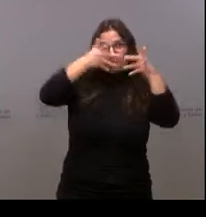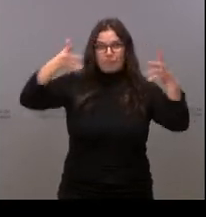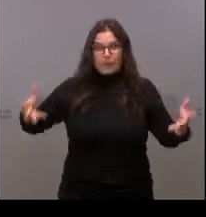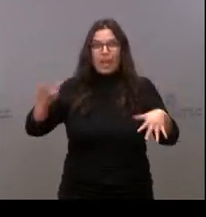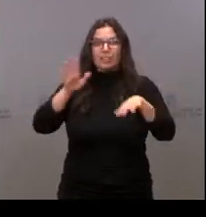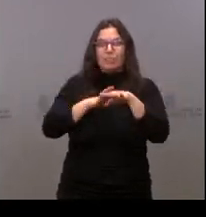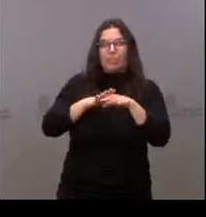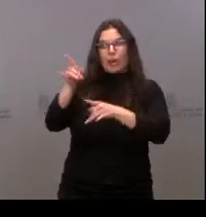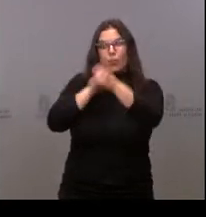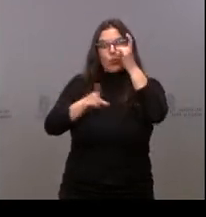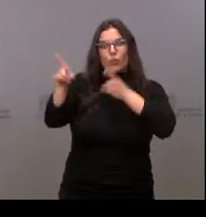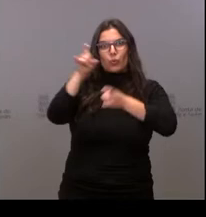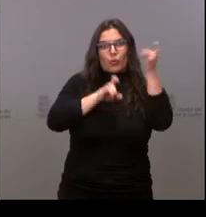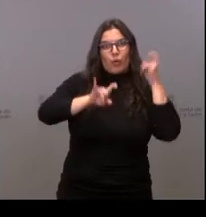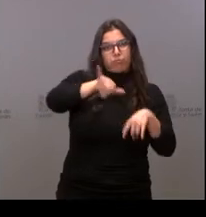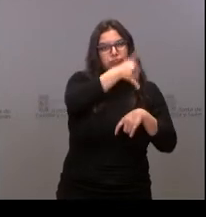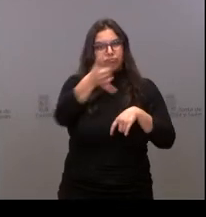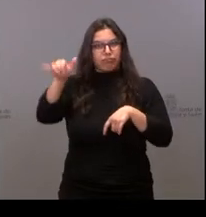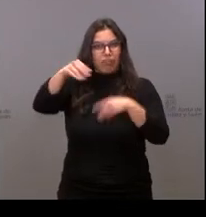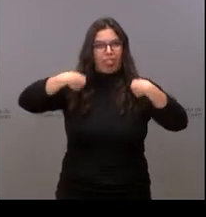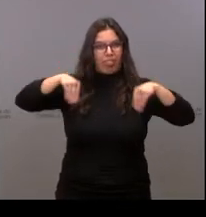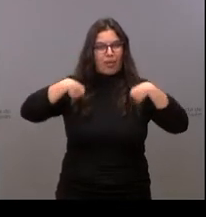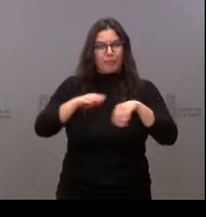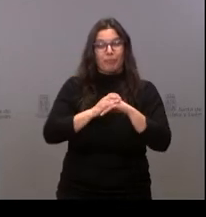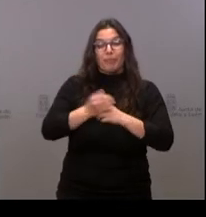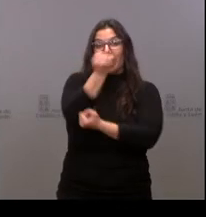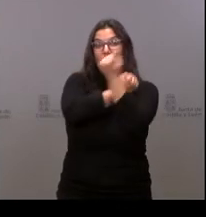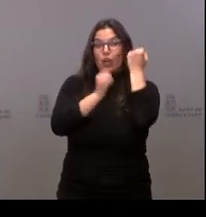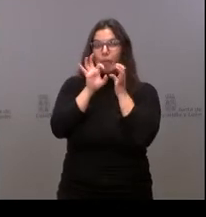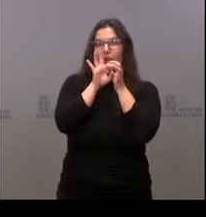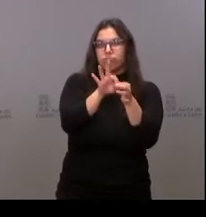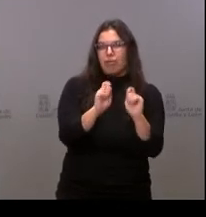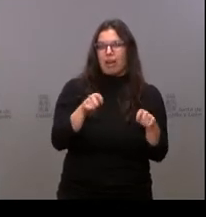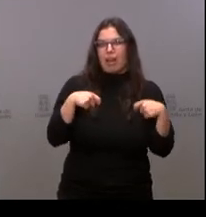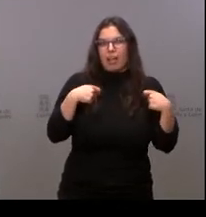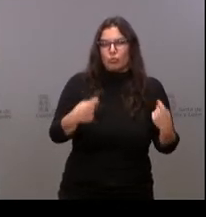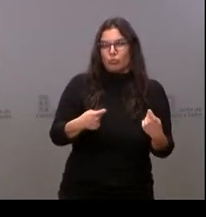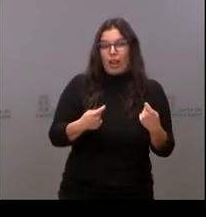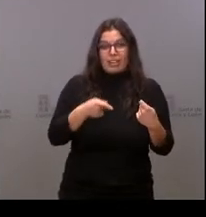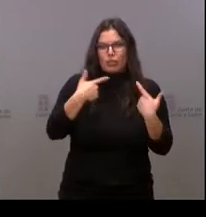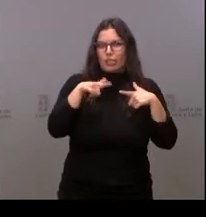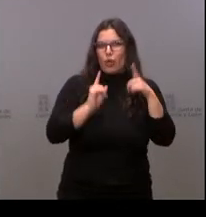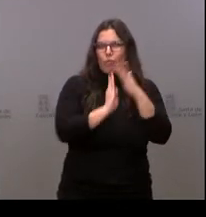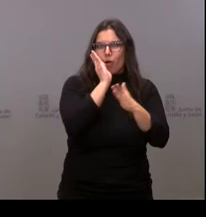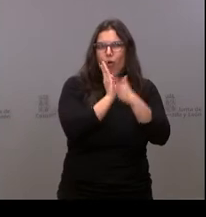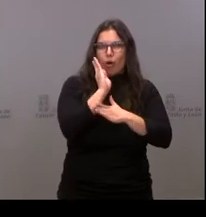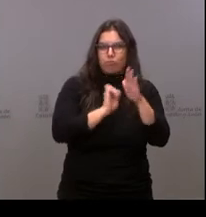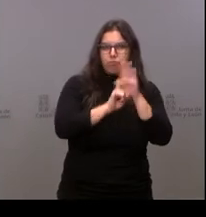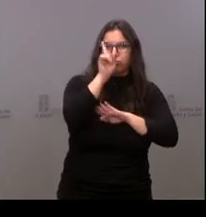aeronáutica. Con la bioeconomía como sector productivo, dirigido al emprendimiento,